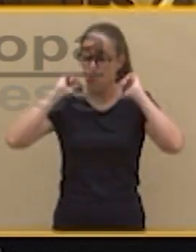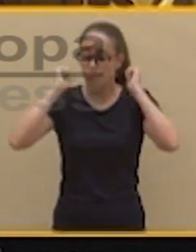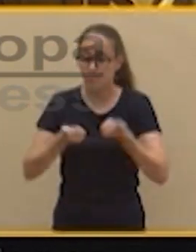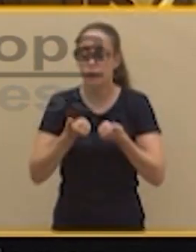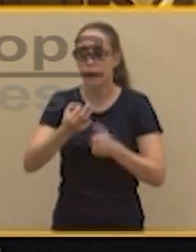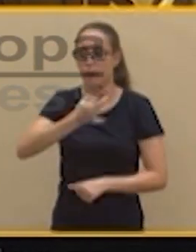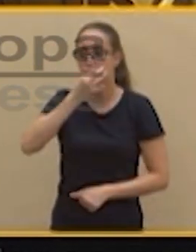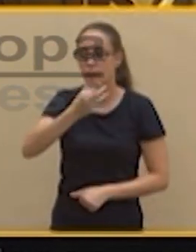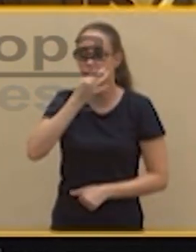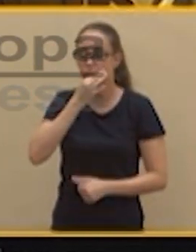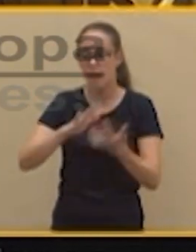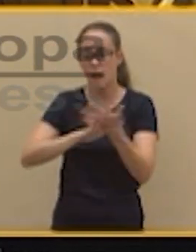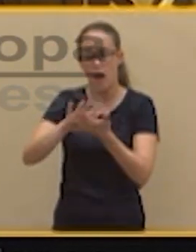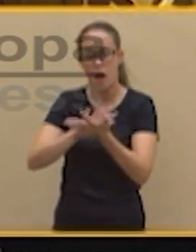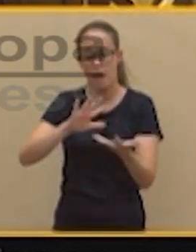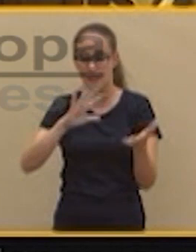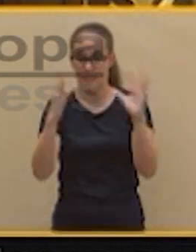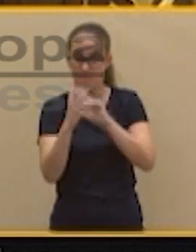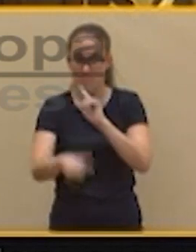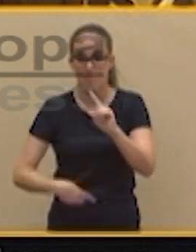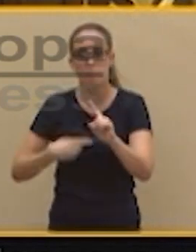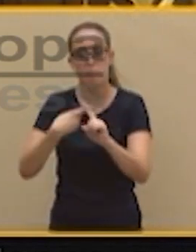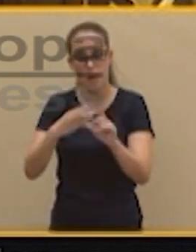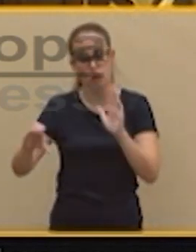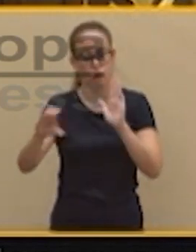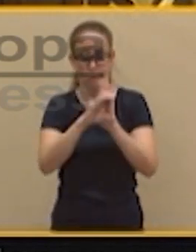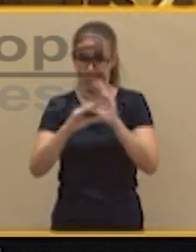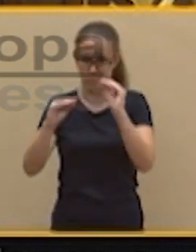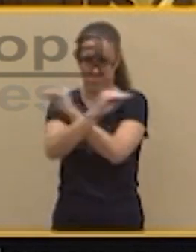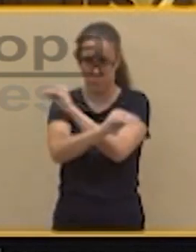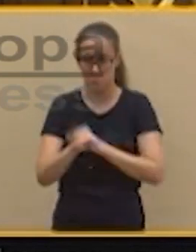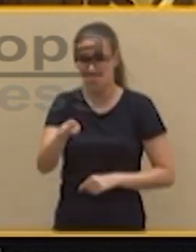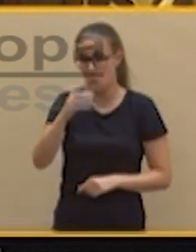transición y al régimen constitucional. Usted se cree el comodín de la baraja y puede...